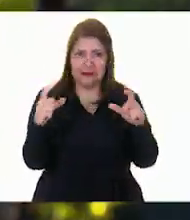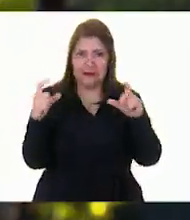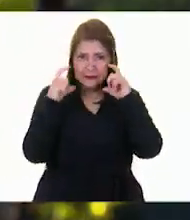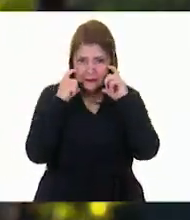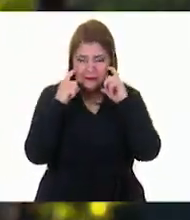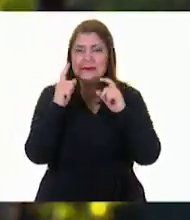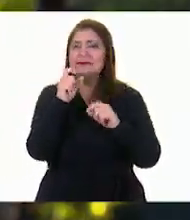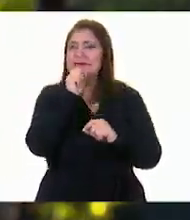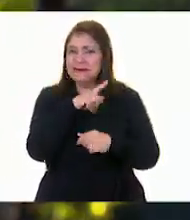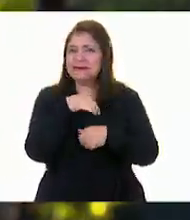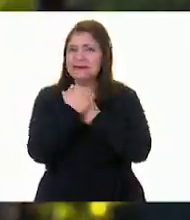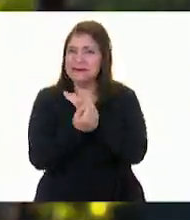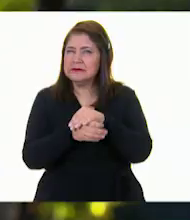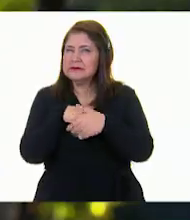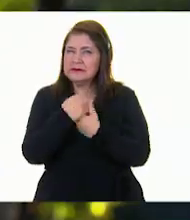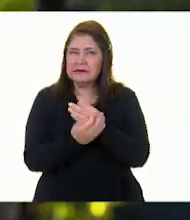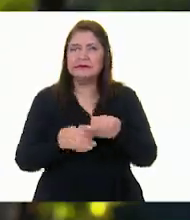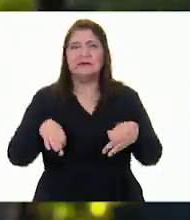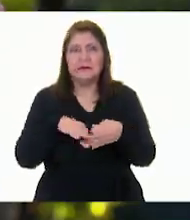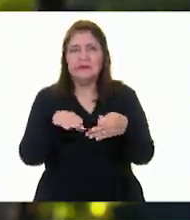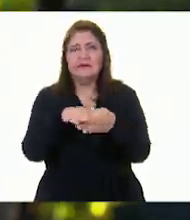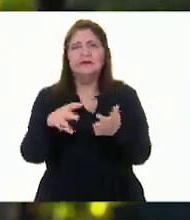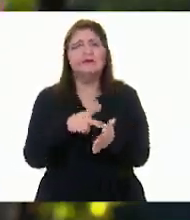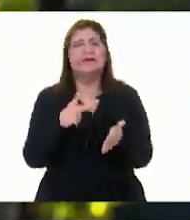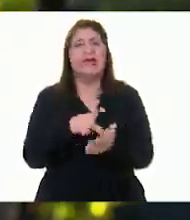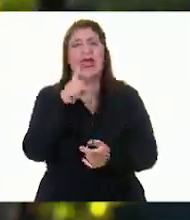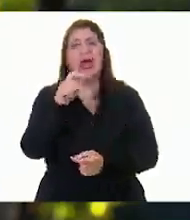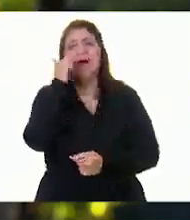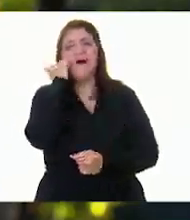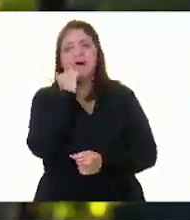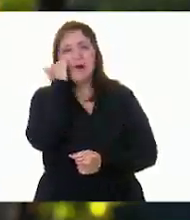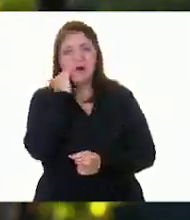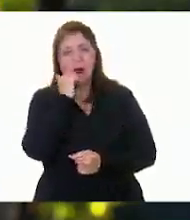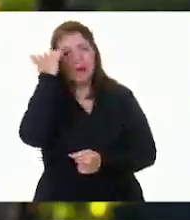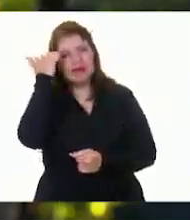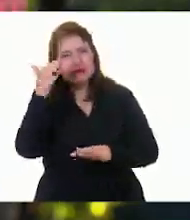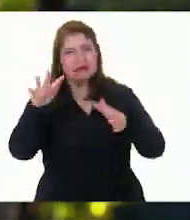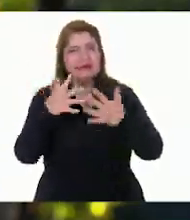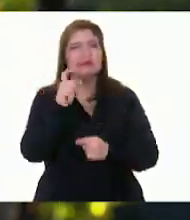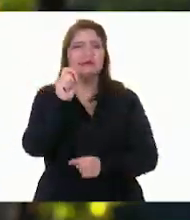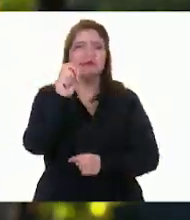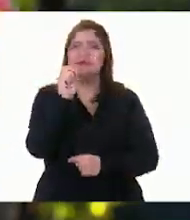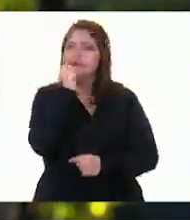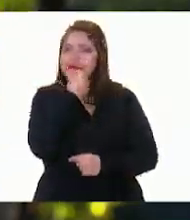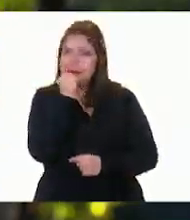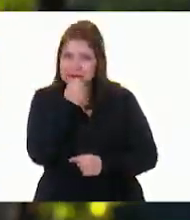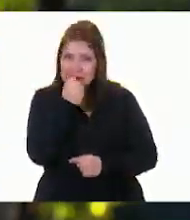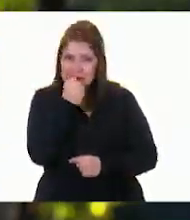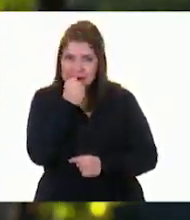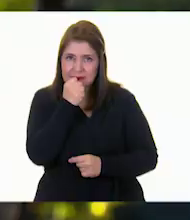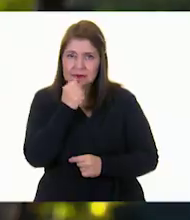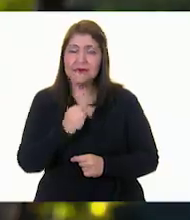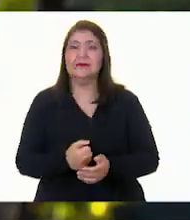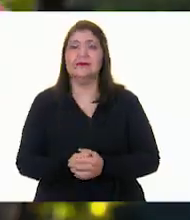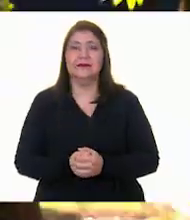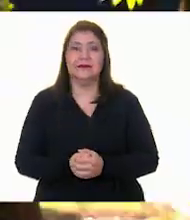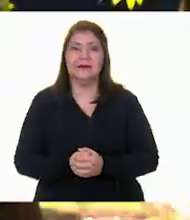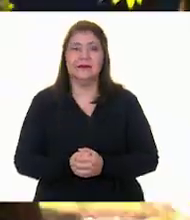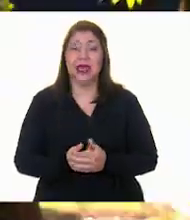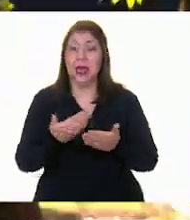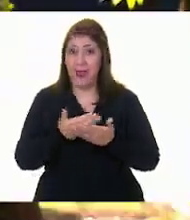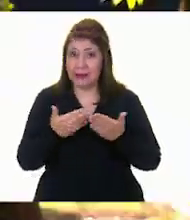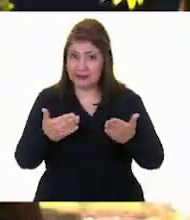el cubrebocas. Lava tus manos frecuentemente con agua y con jabón por lo menos durante 20 segundos.